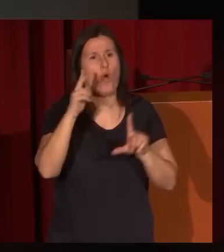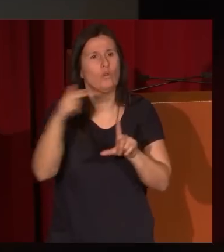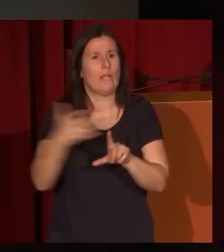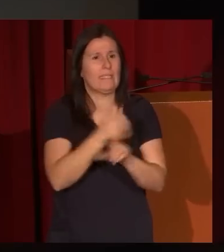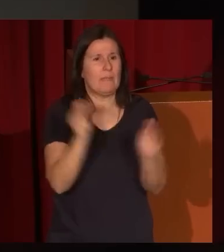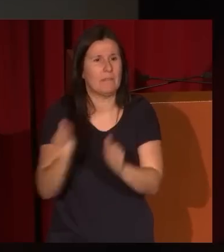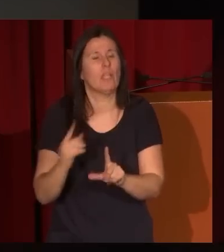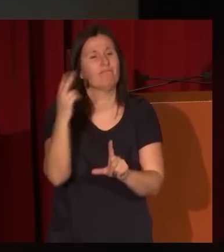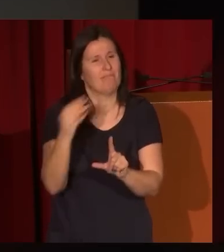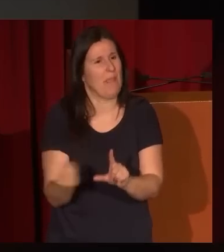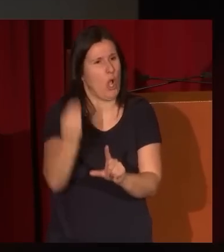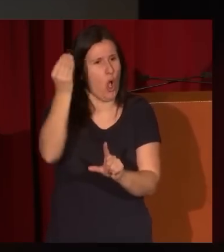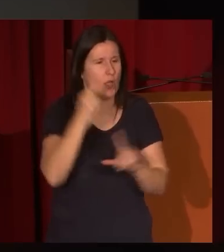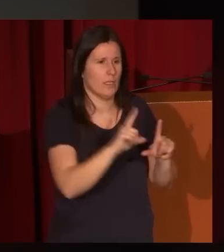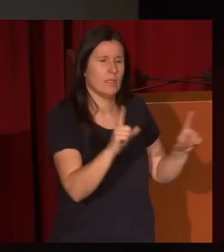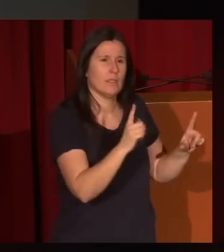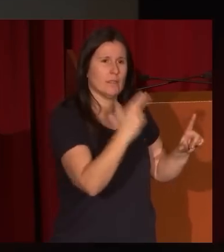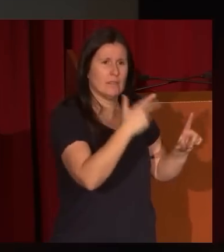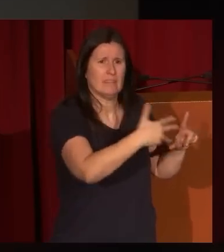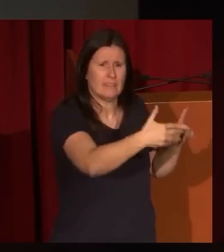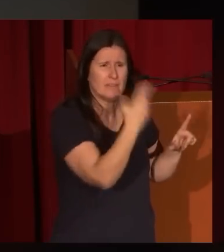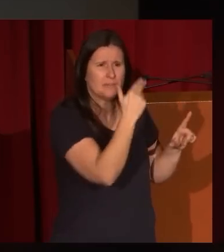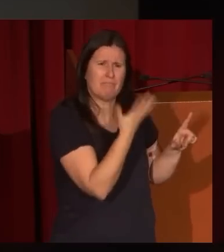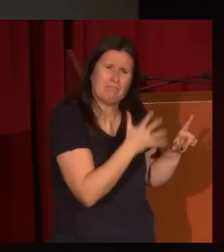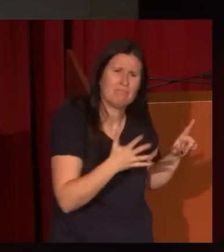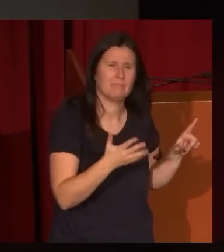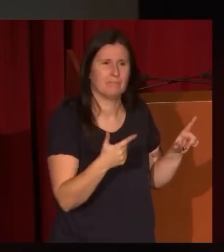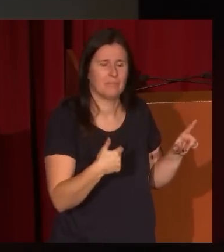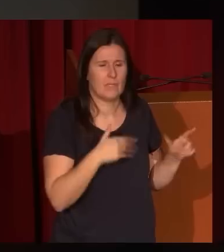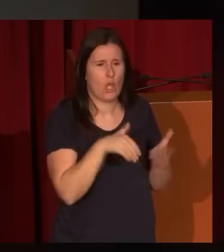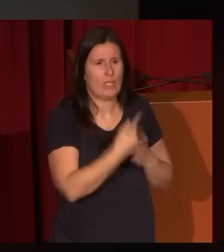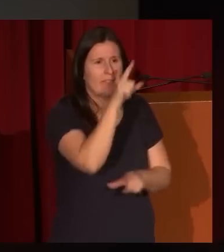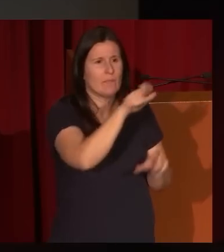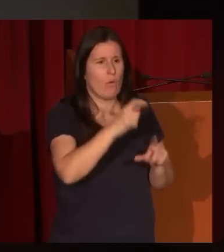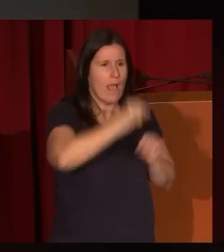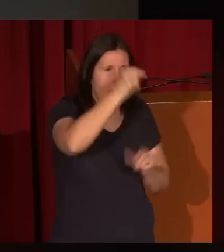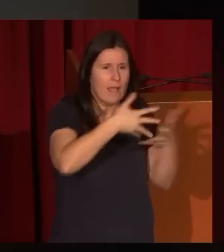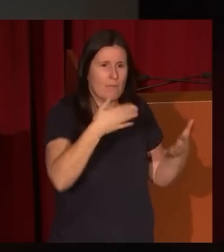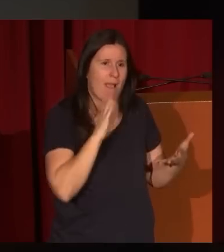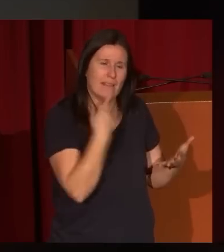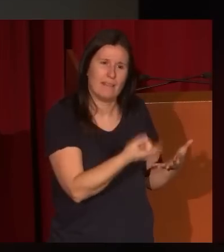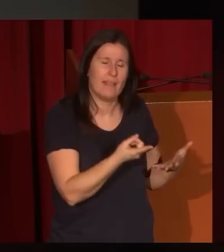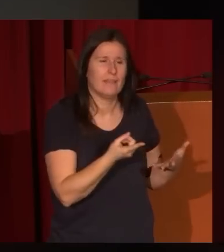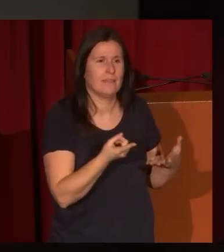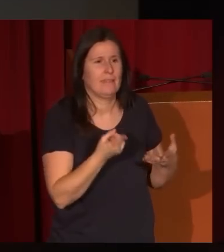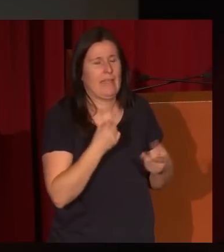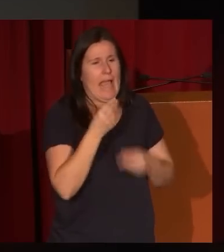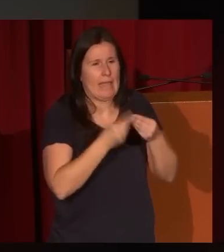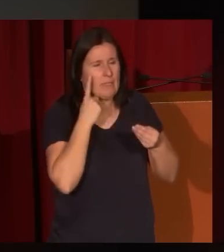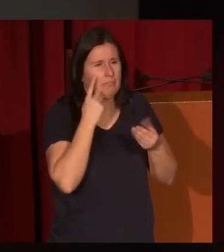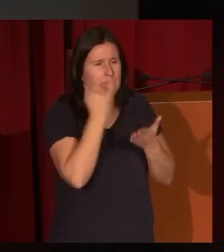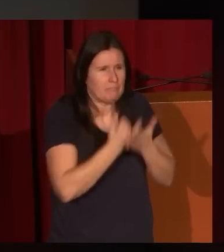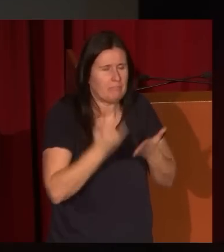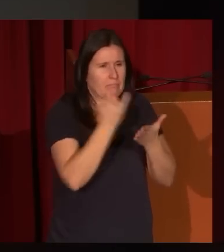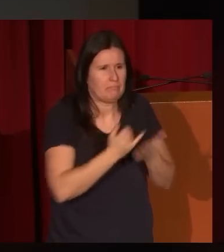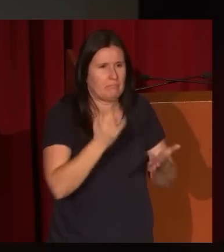hemos visto pequeños. También en estas grandes figuras o cuadros de figuras grandes, mejor dicho, hace ensayos de